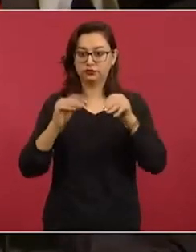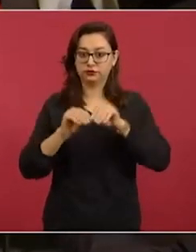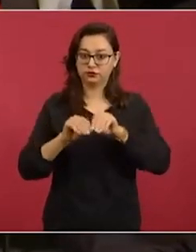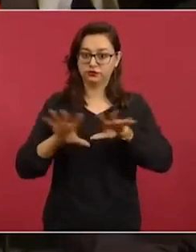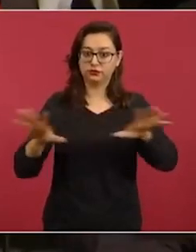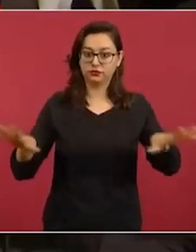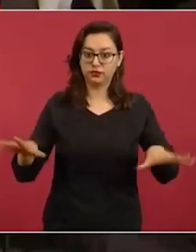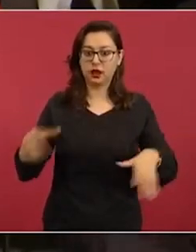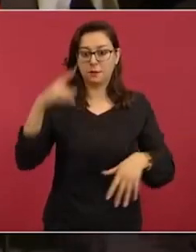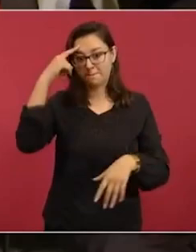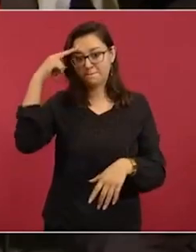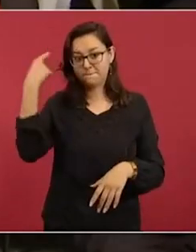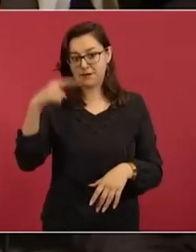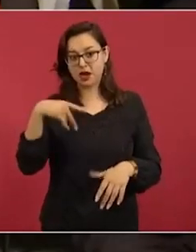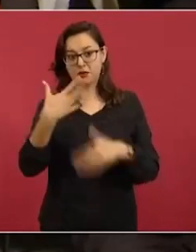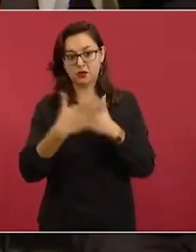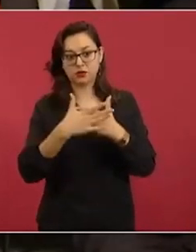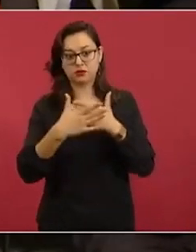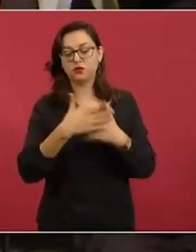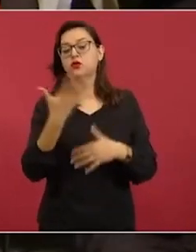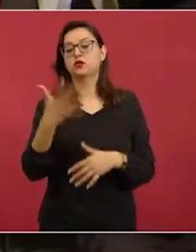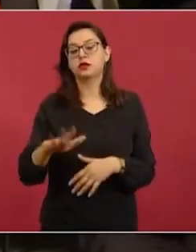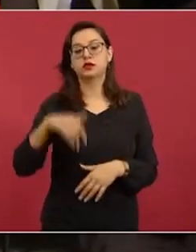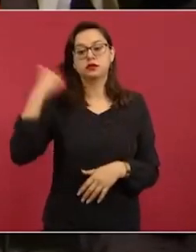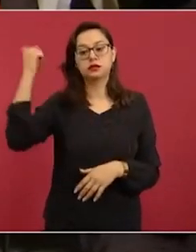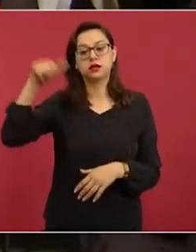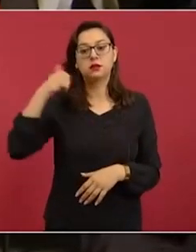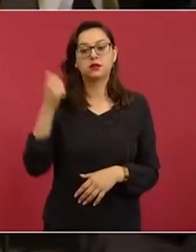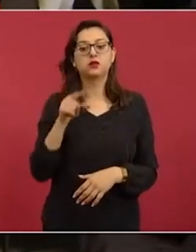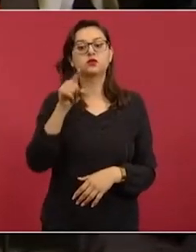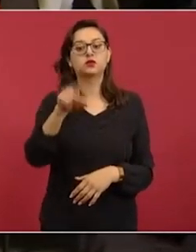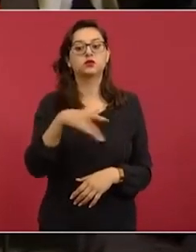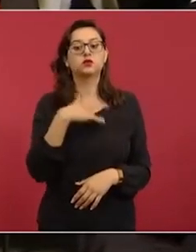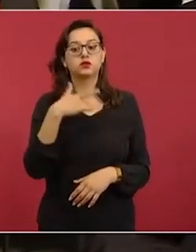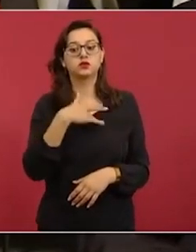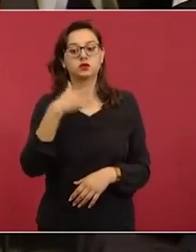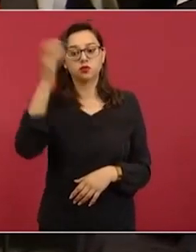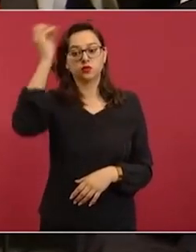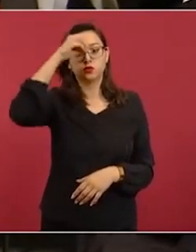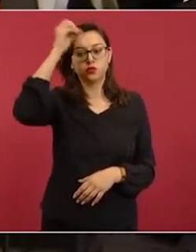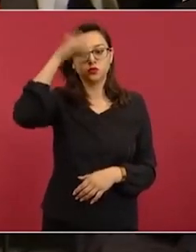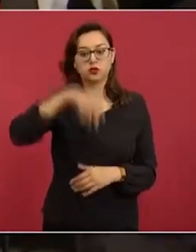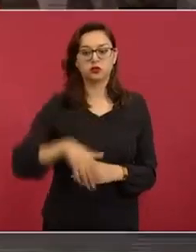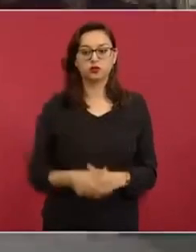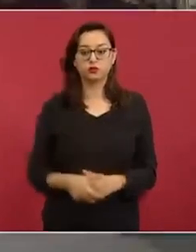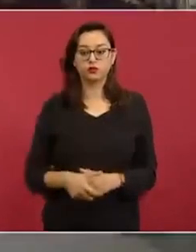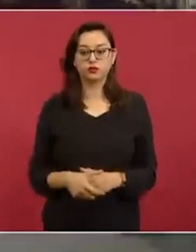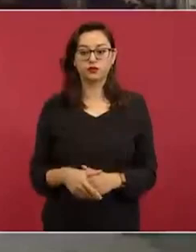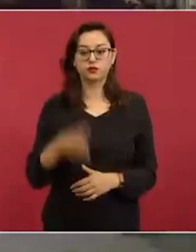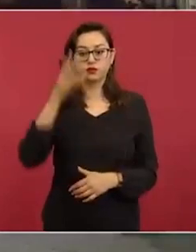la consulta revocatoria del próximo desde abril, preguntarle acerca, en primer lugar, acerca de esta situación, presidente.